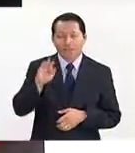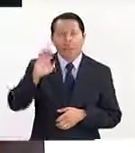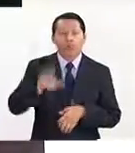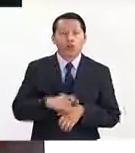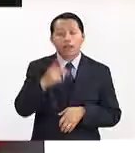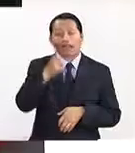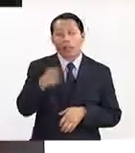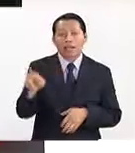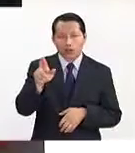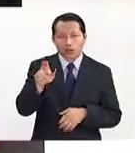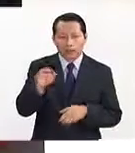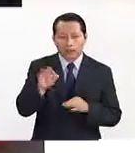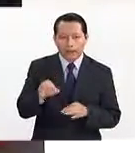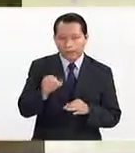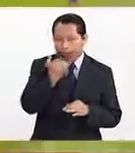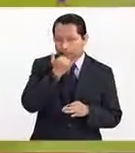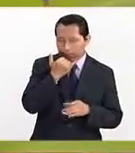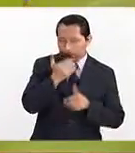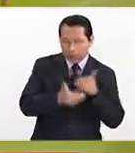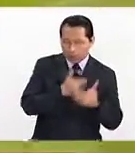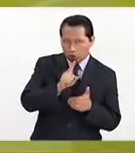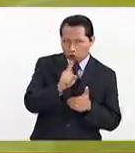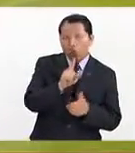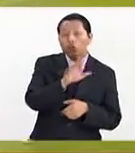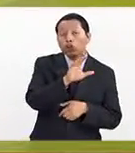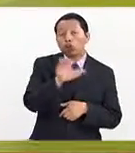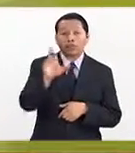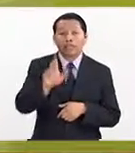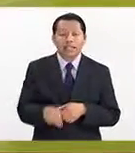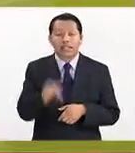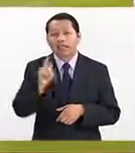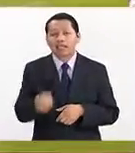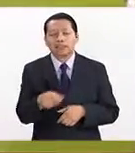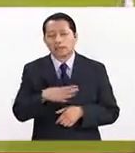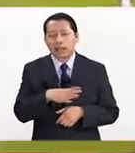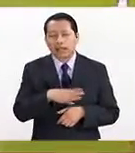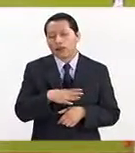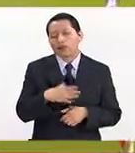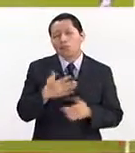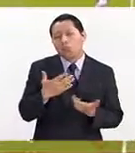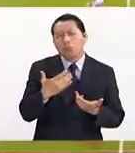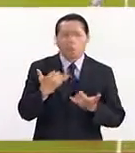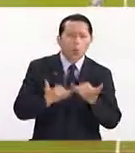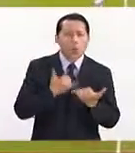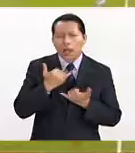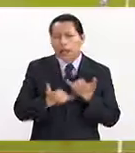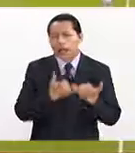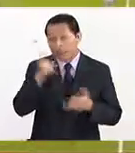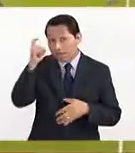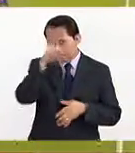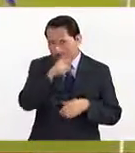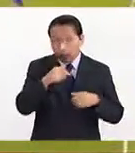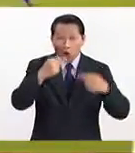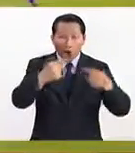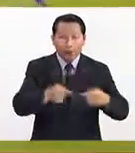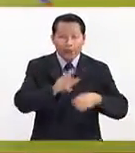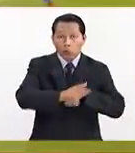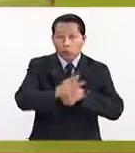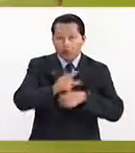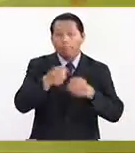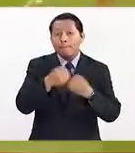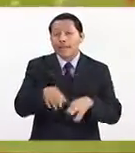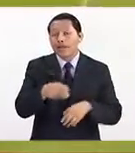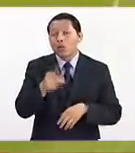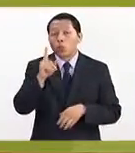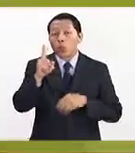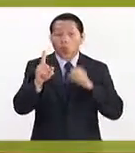Puerto Rico, Costa Rica, Costa Rica, no Puerto Rico, Costa Rica, bueno pues estaba teniendo un partido difícil contra Honduras. Iban perdiendo 1